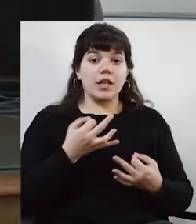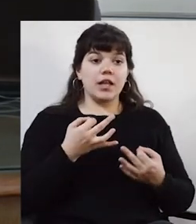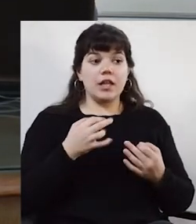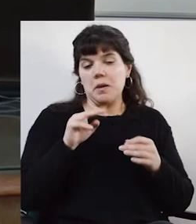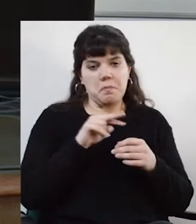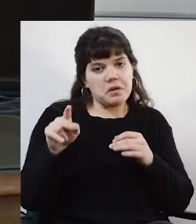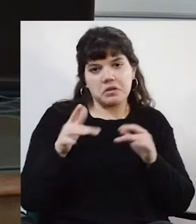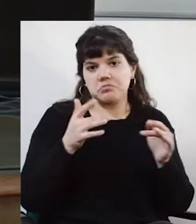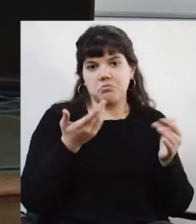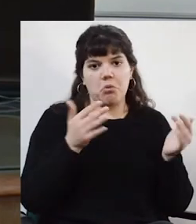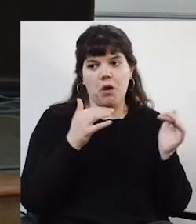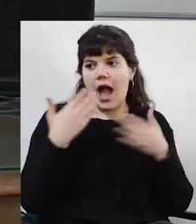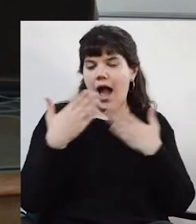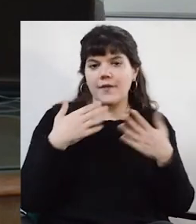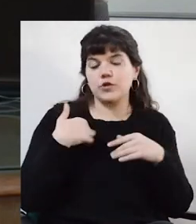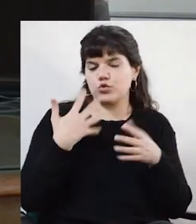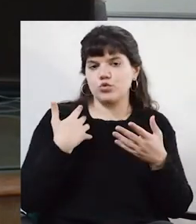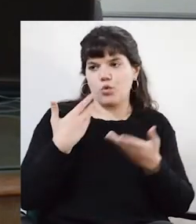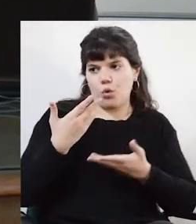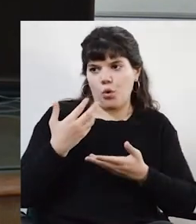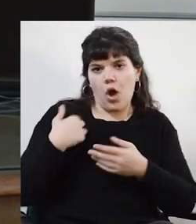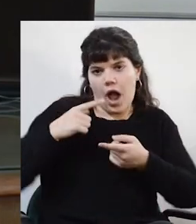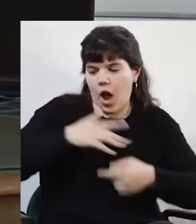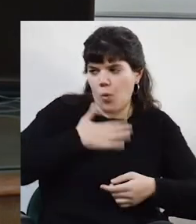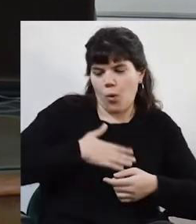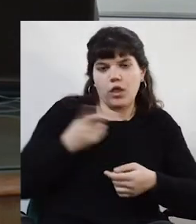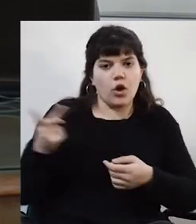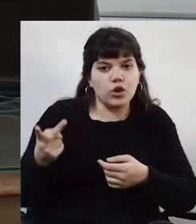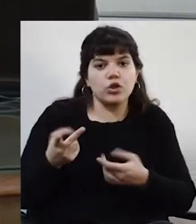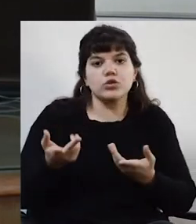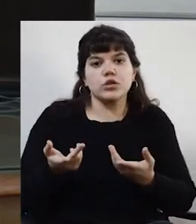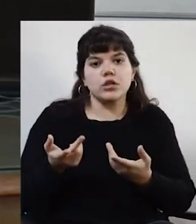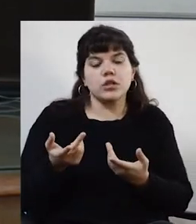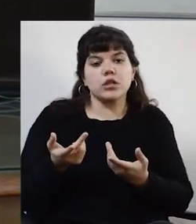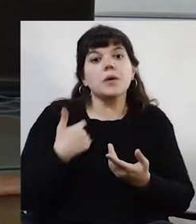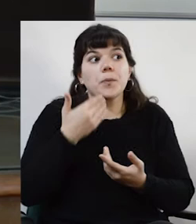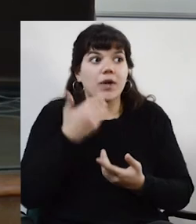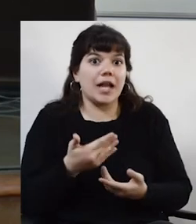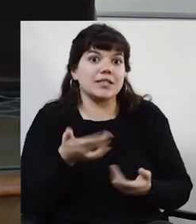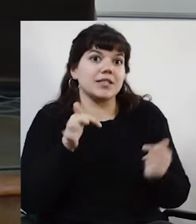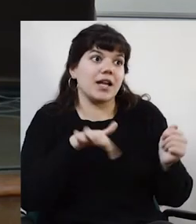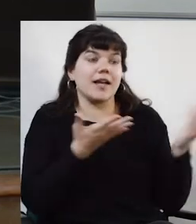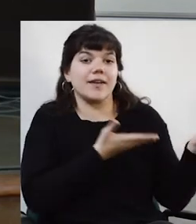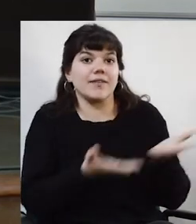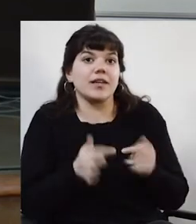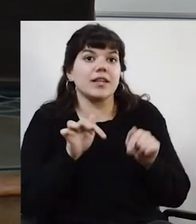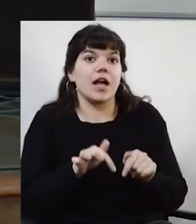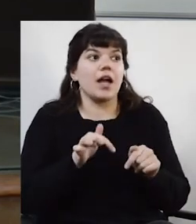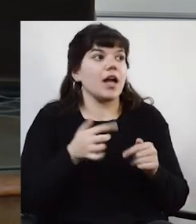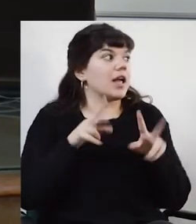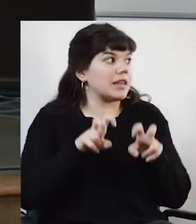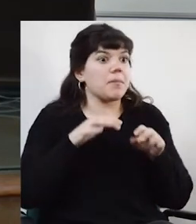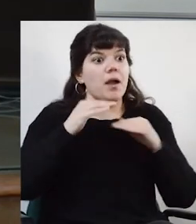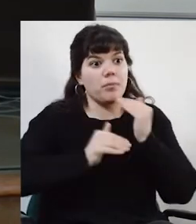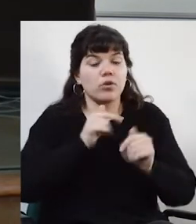misma línea. Yo comparto con Cecilia, primero que nada, gracias por invitarnos a formar parte